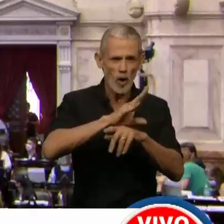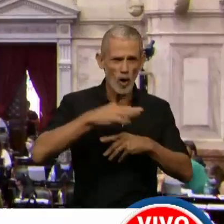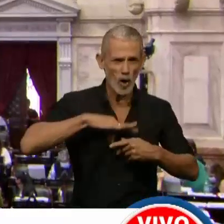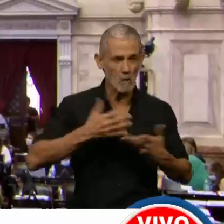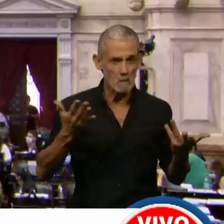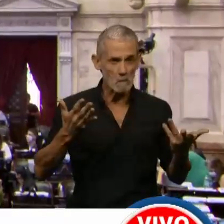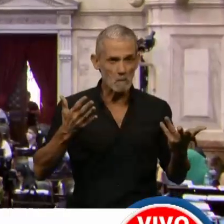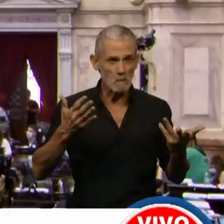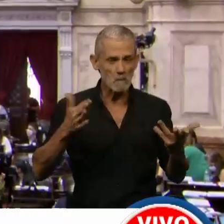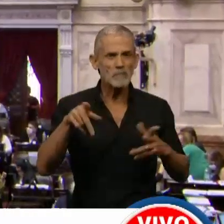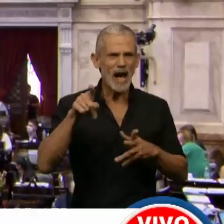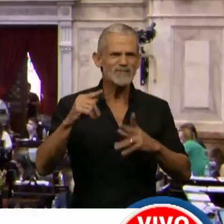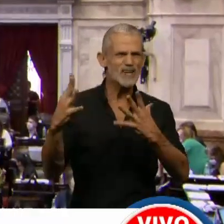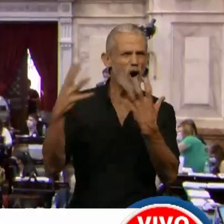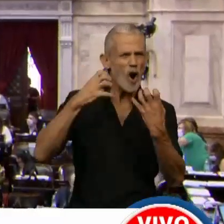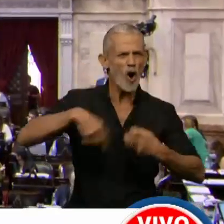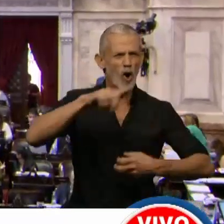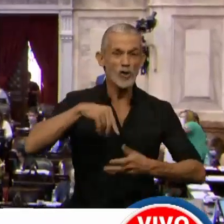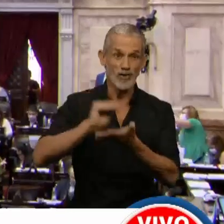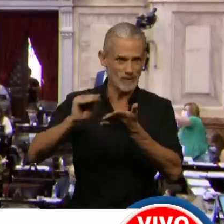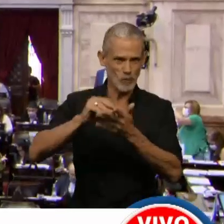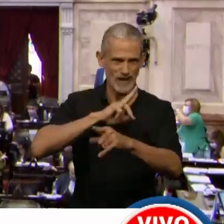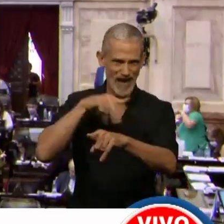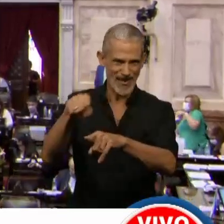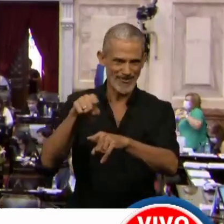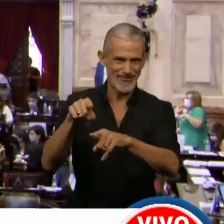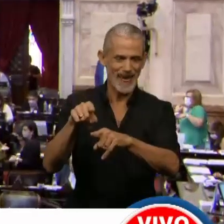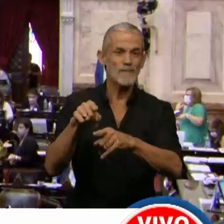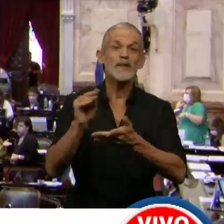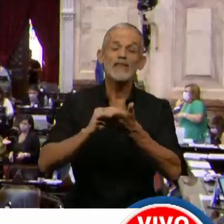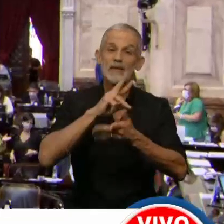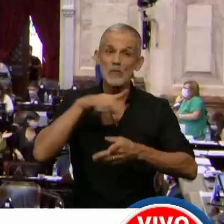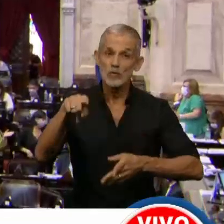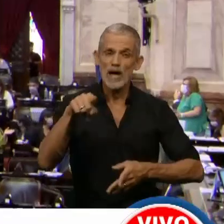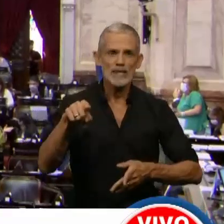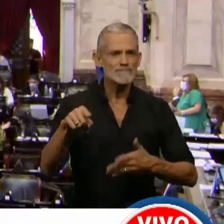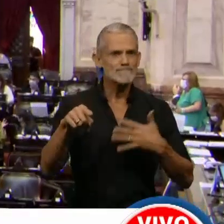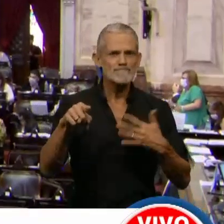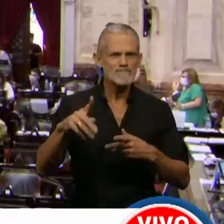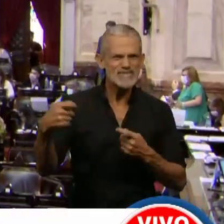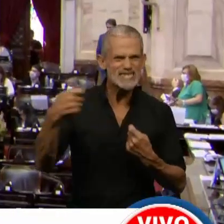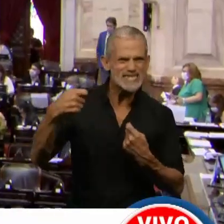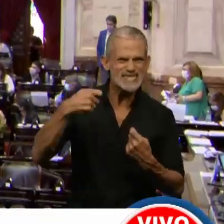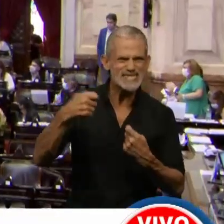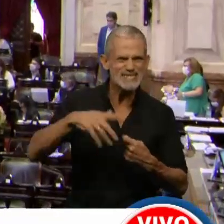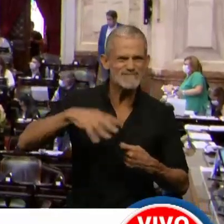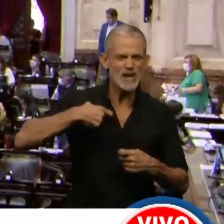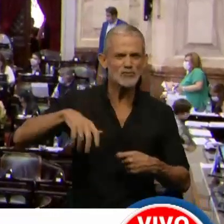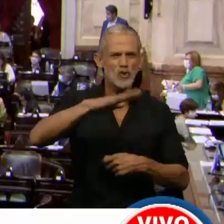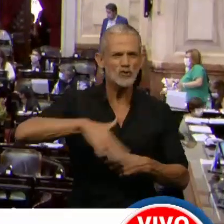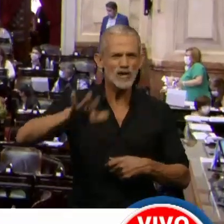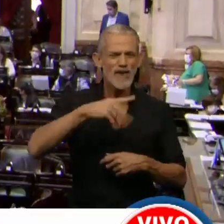Asesinos. Ese es el odio que esta diputada esta diputada están ensañando en esta sociedad.